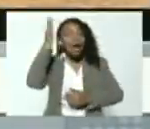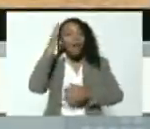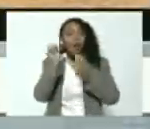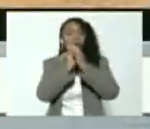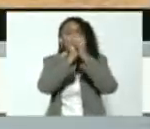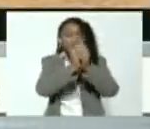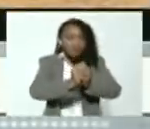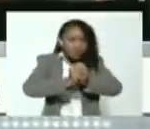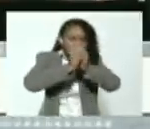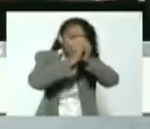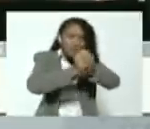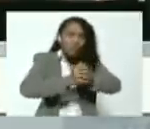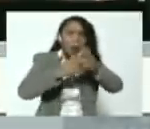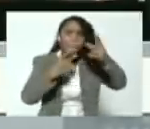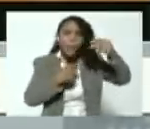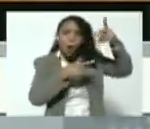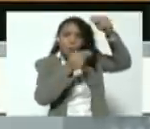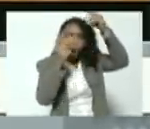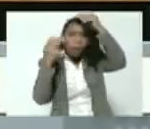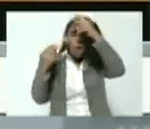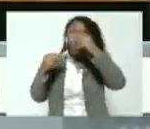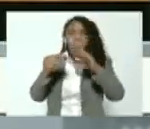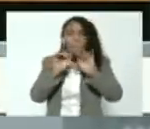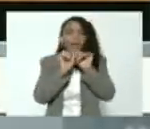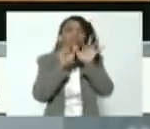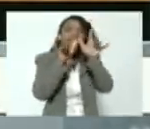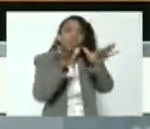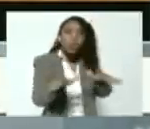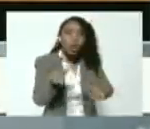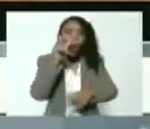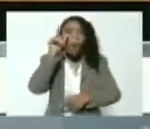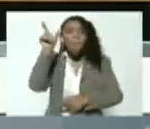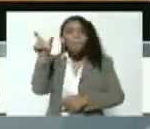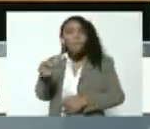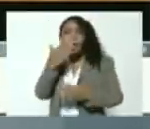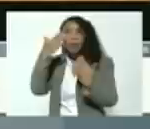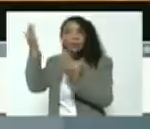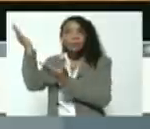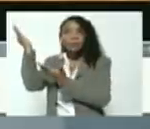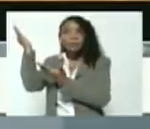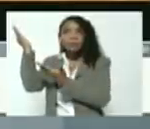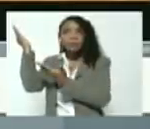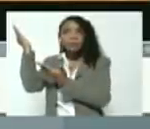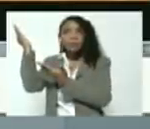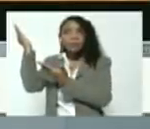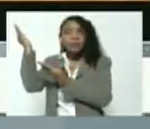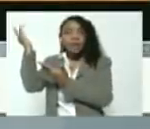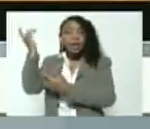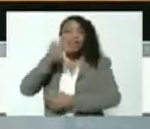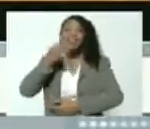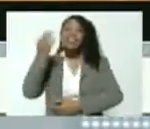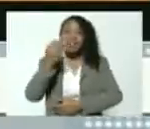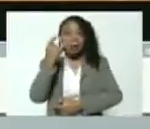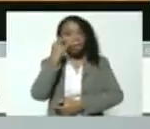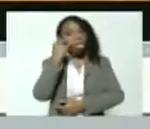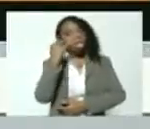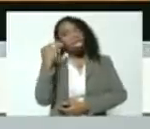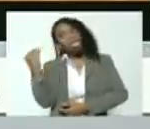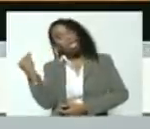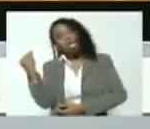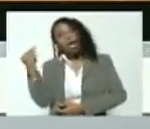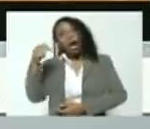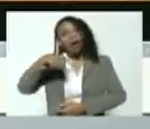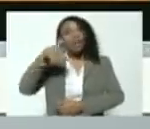rezando y llenándolo de bendiciones, a Steven Seagal, de verdad, se ha enamorado de Venezuela.